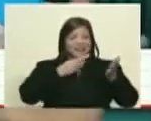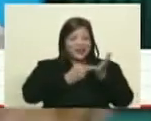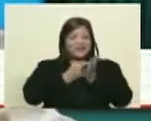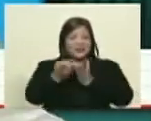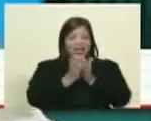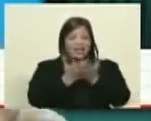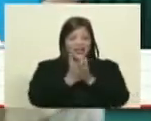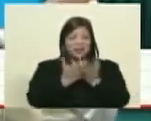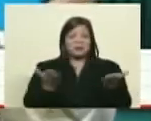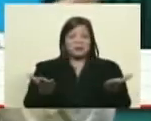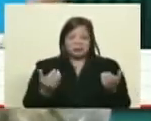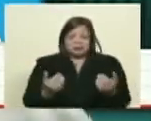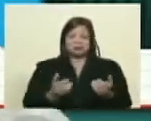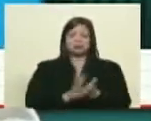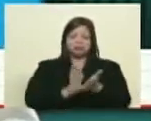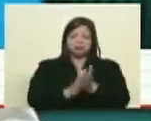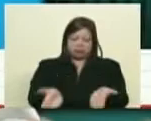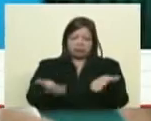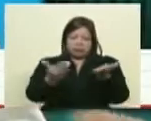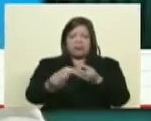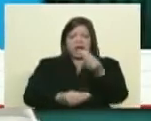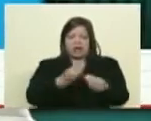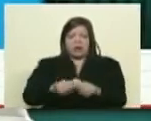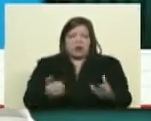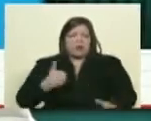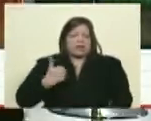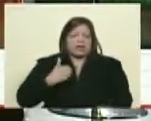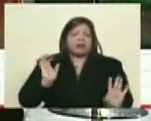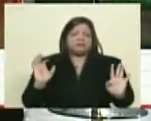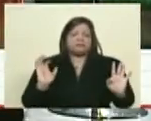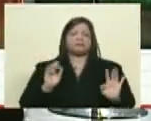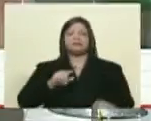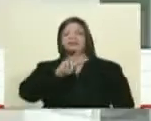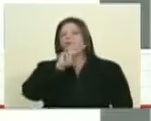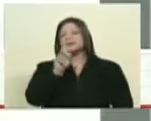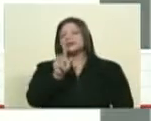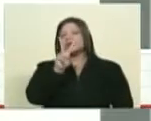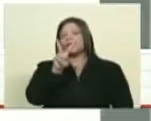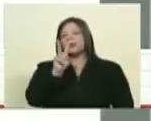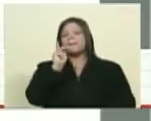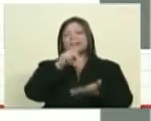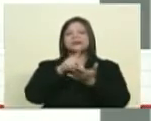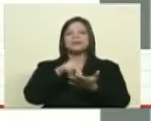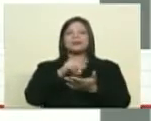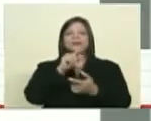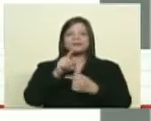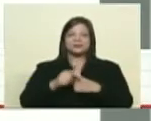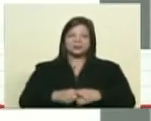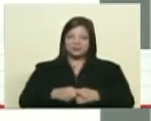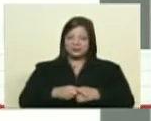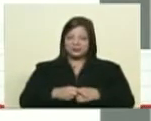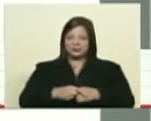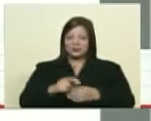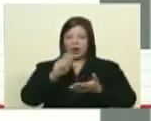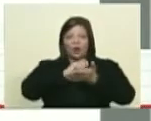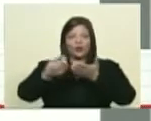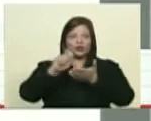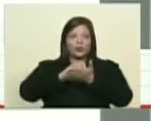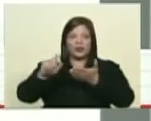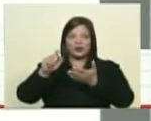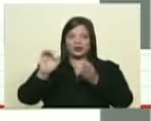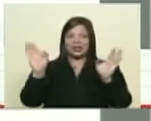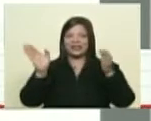libro pero quien lo quiera hacer que lo argumente perfecto veamos la siguiente participación a través del twitter slash